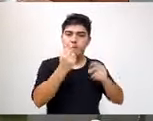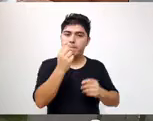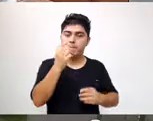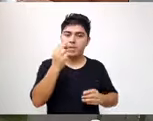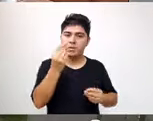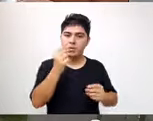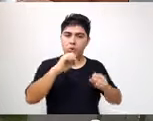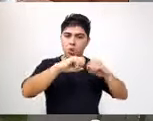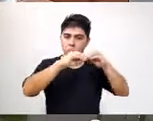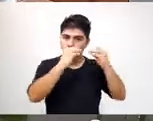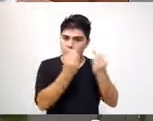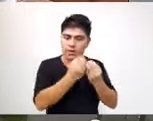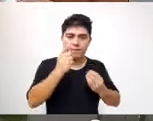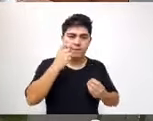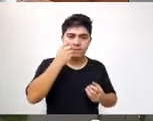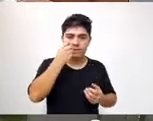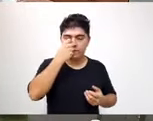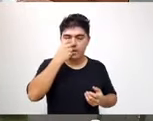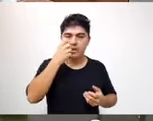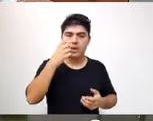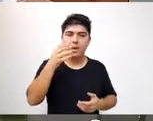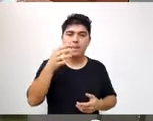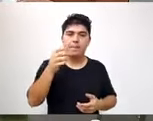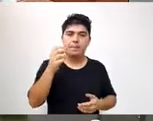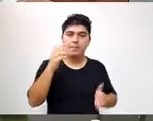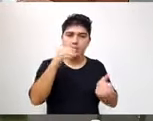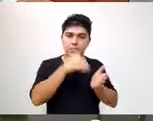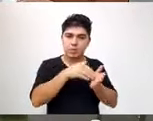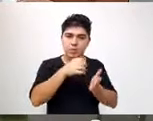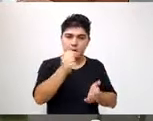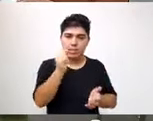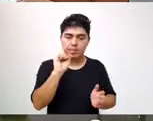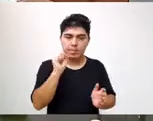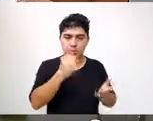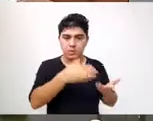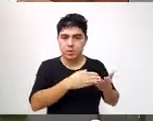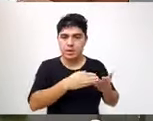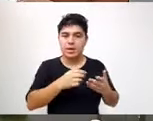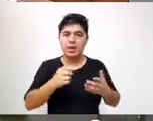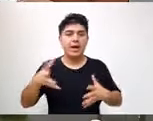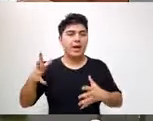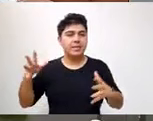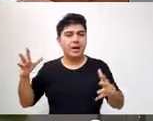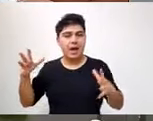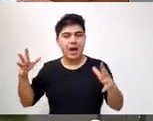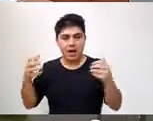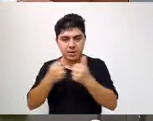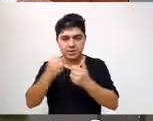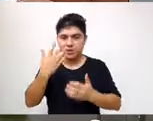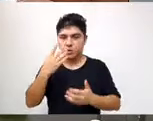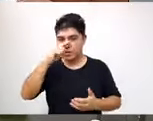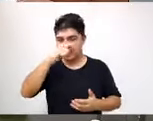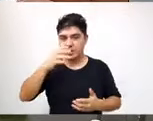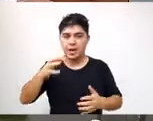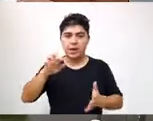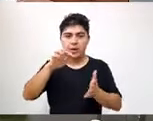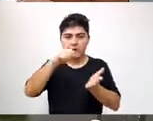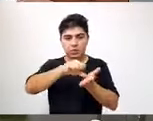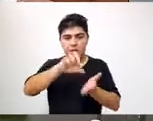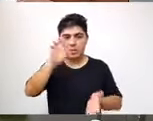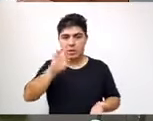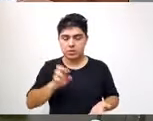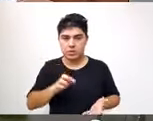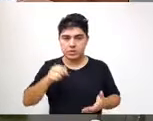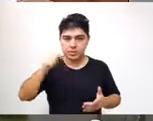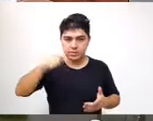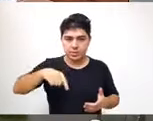millones destinado a cubrir gastos relacionados al 57 aniversario de la ciudad que se lleva a cabo durante el mes de abril